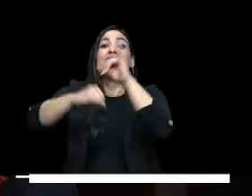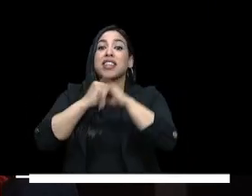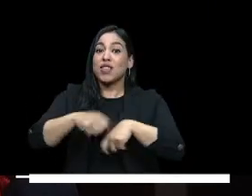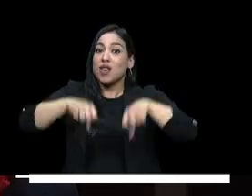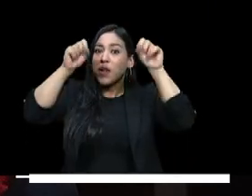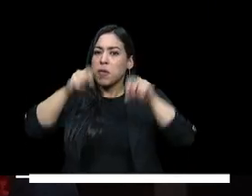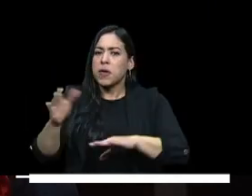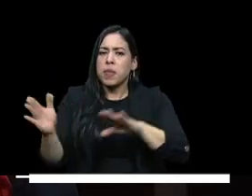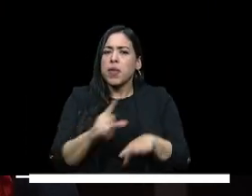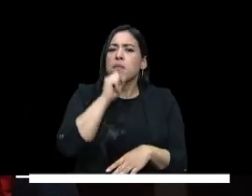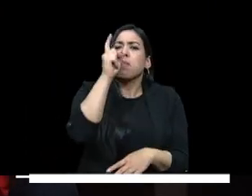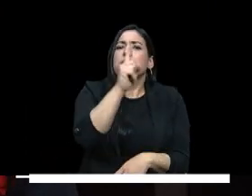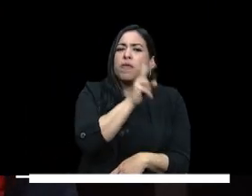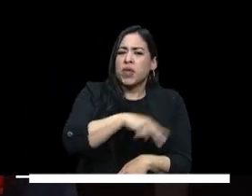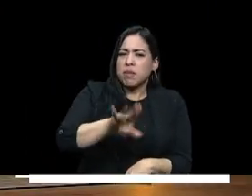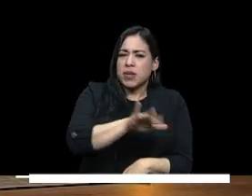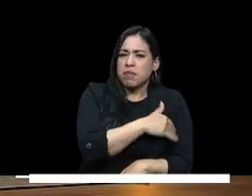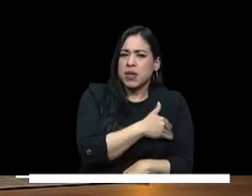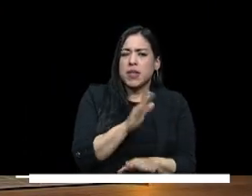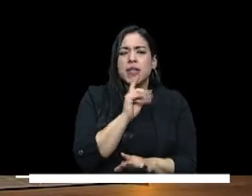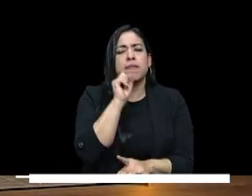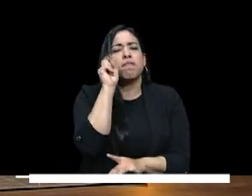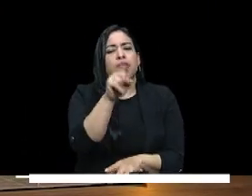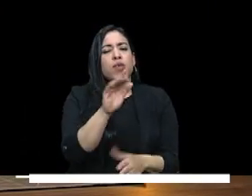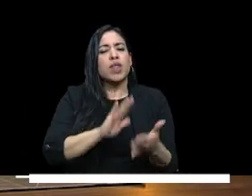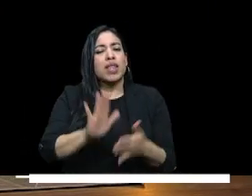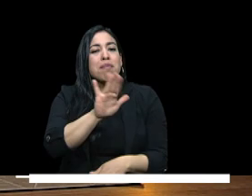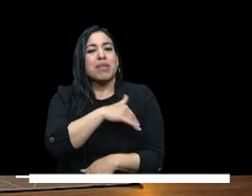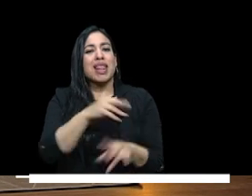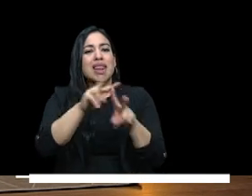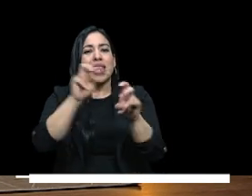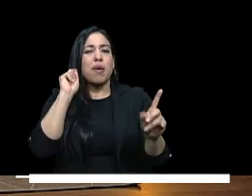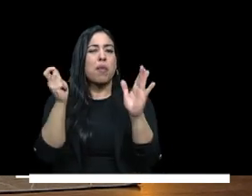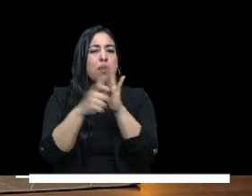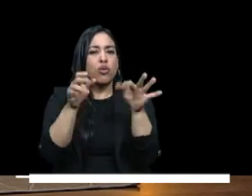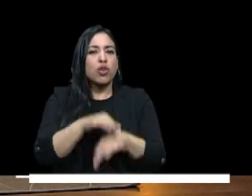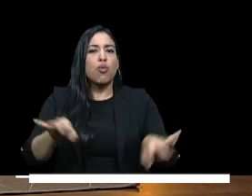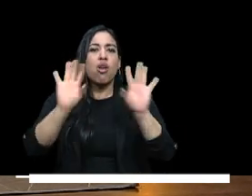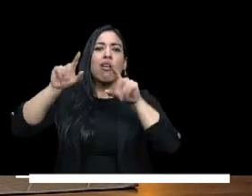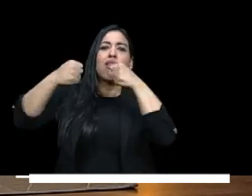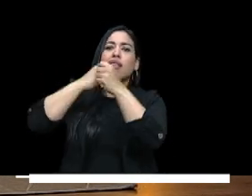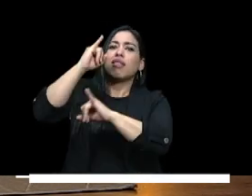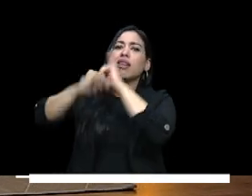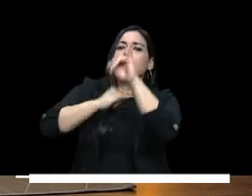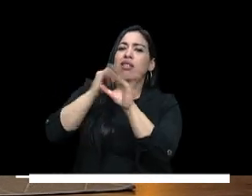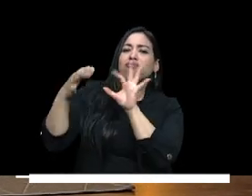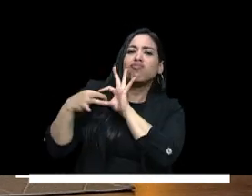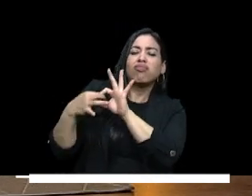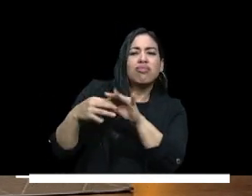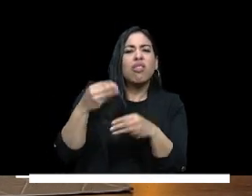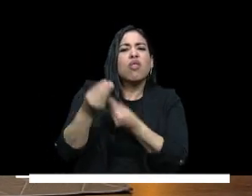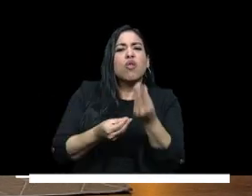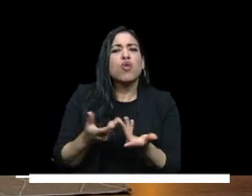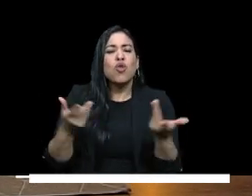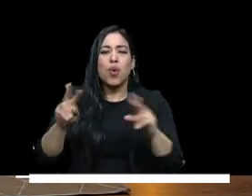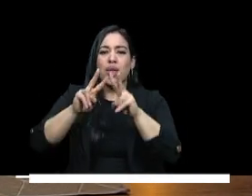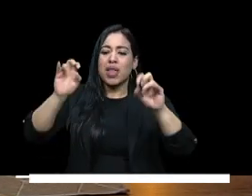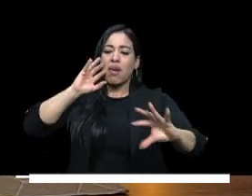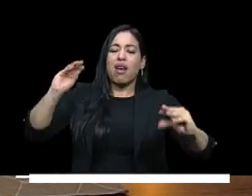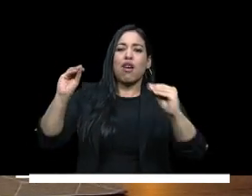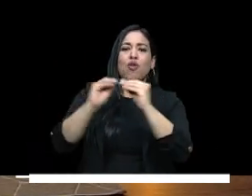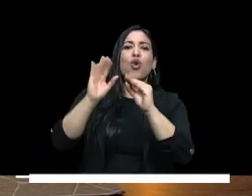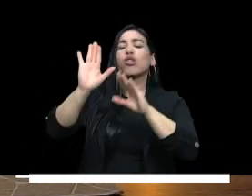pues ministra quiero preguntarle sobre un logro clave en materia de cooperación internacional que tiene que ver con el